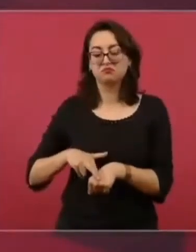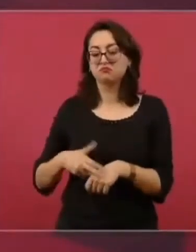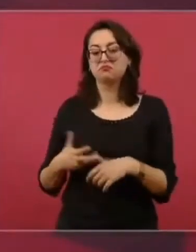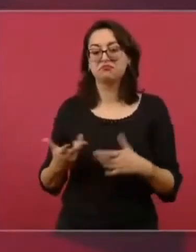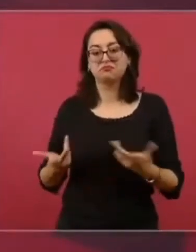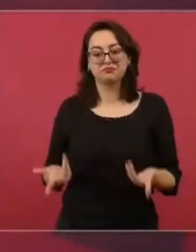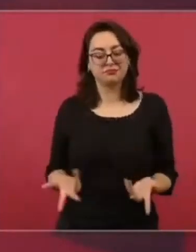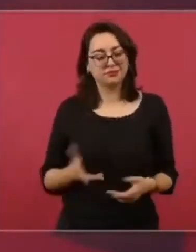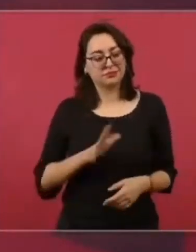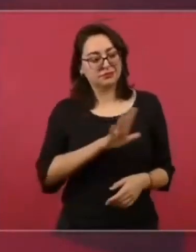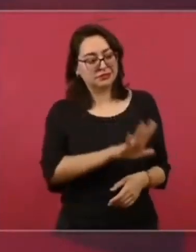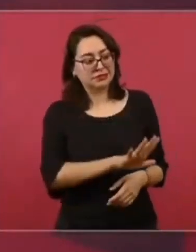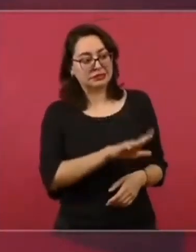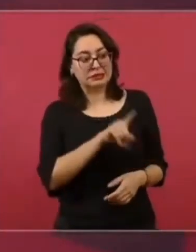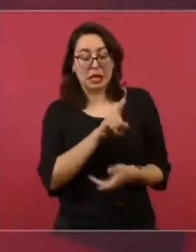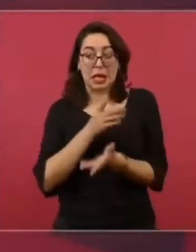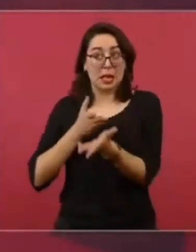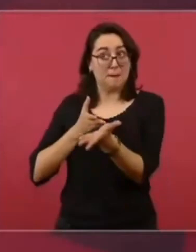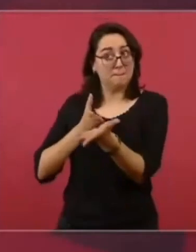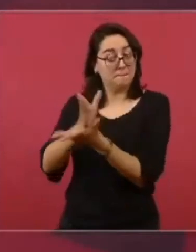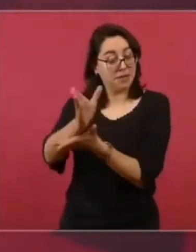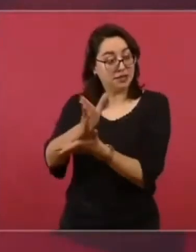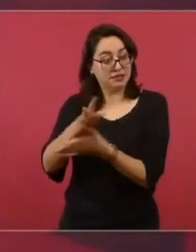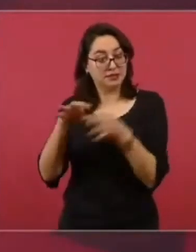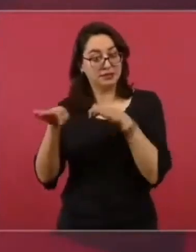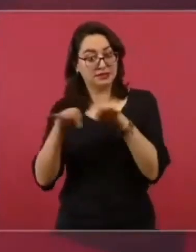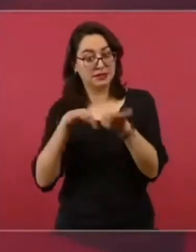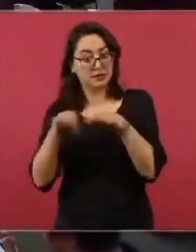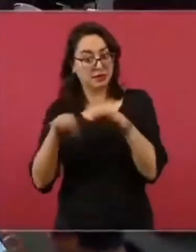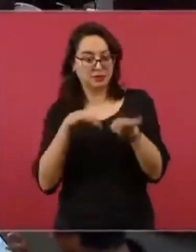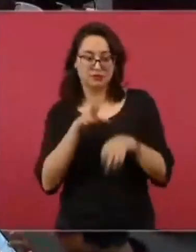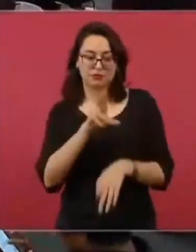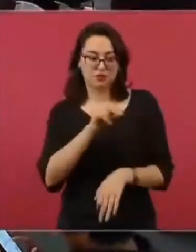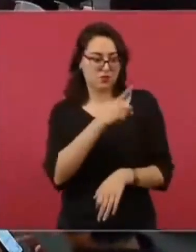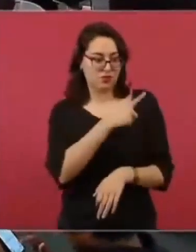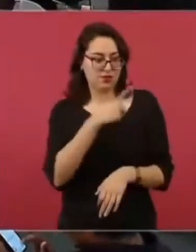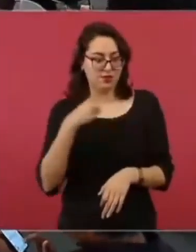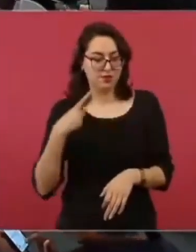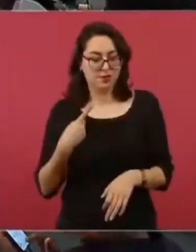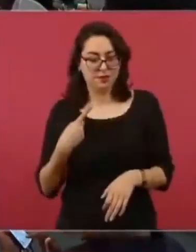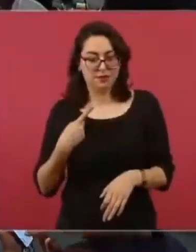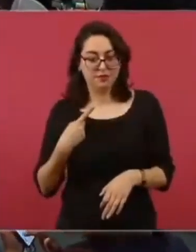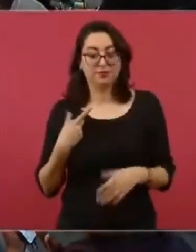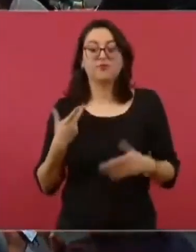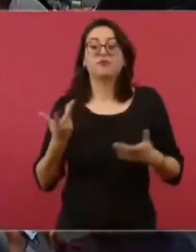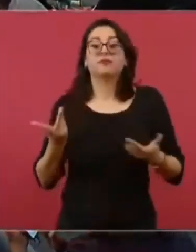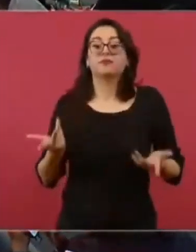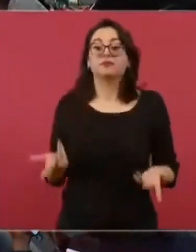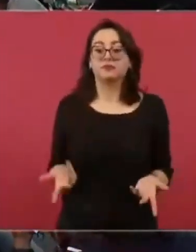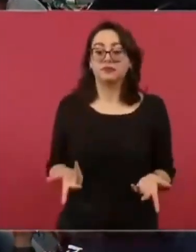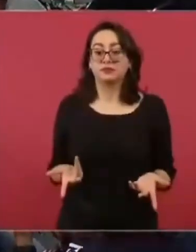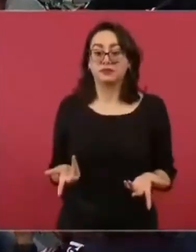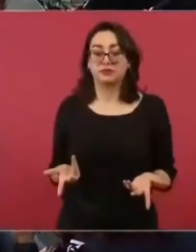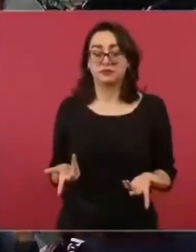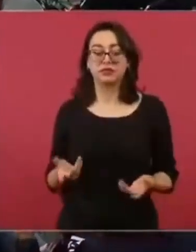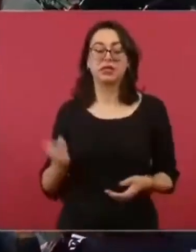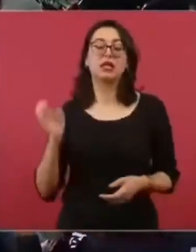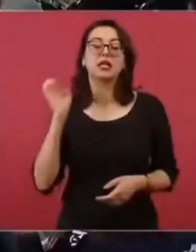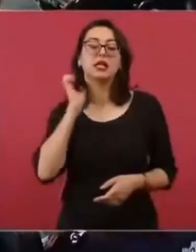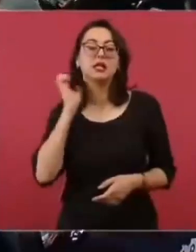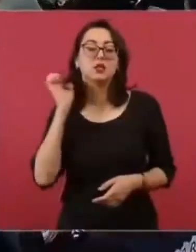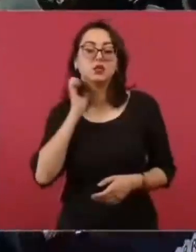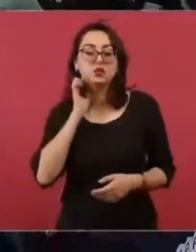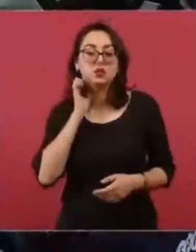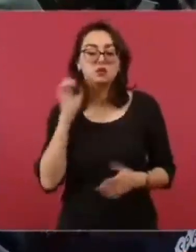en funciones que no les corresponden. O porque está muy claro, el Ejecutivo es el que hace las obras, el